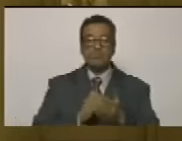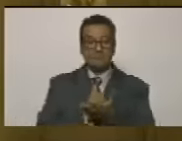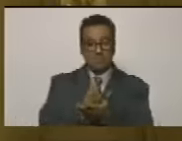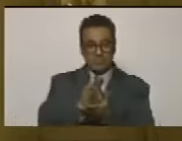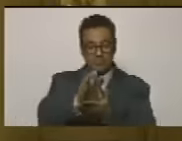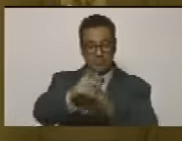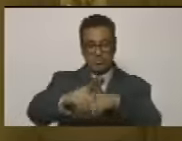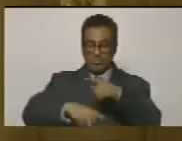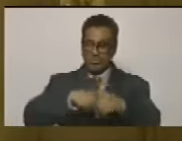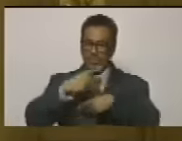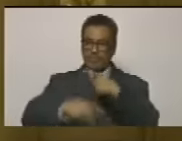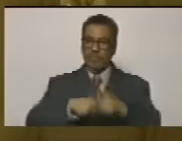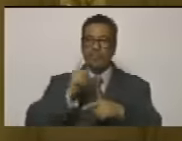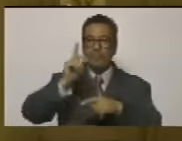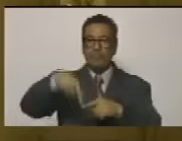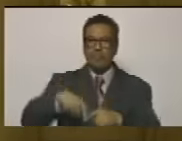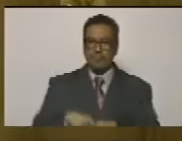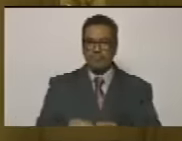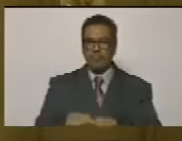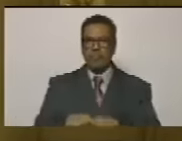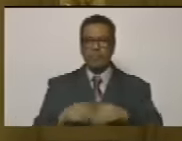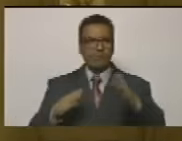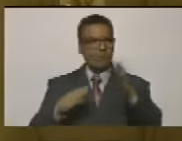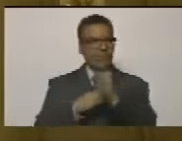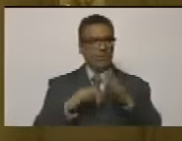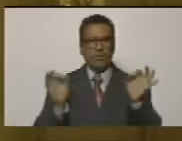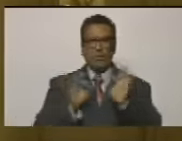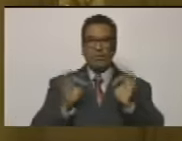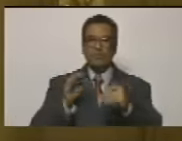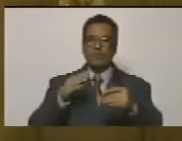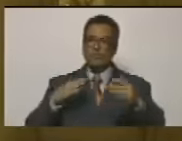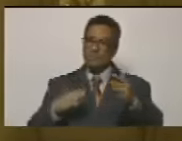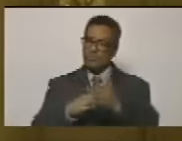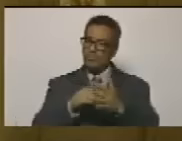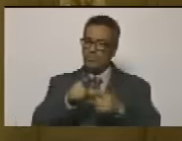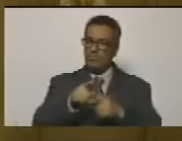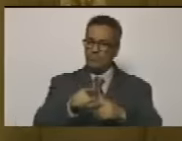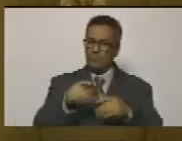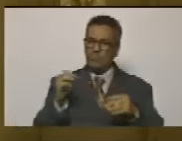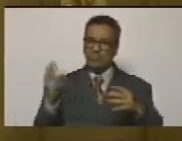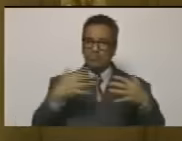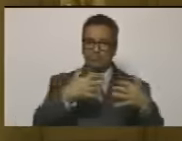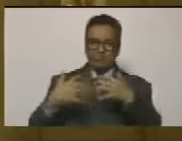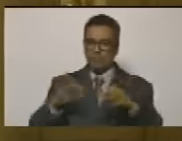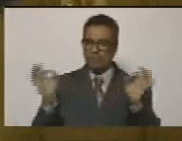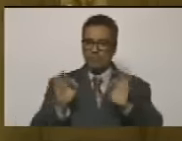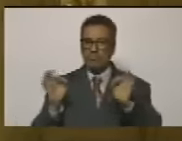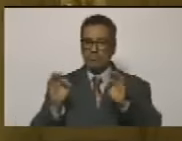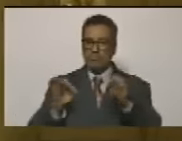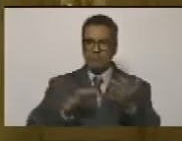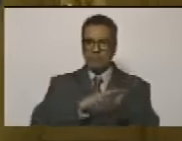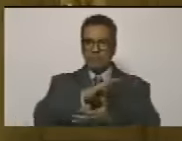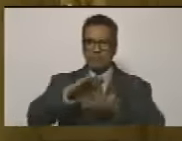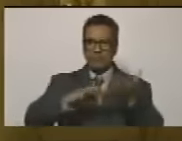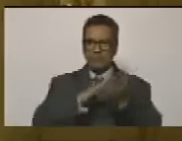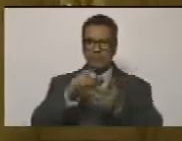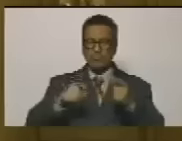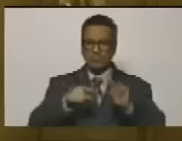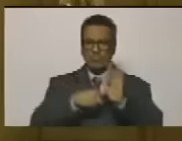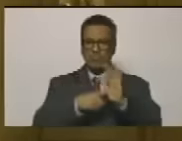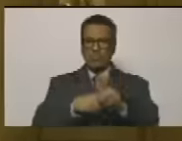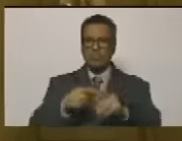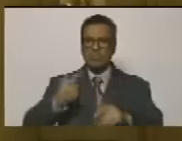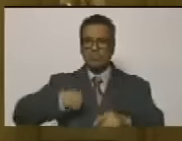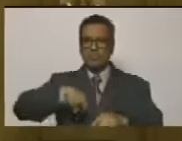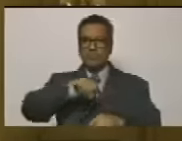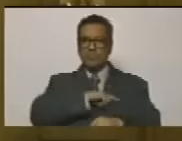a ese proceso además sin bloqueo, sin sanciones, sin guerra, sin violencia y sin magnicidio,